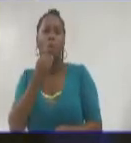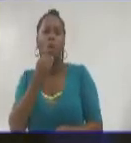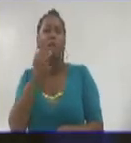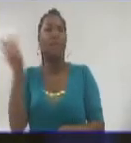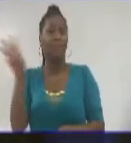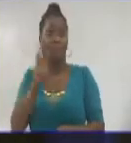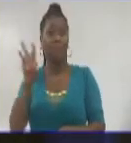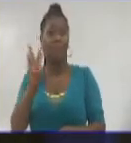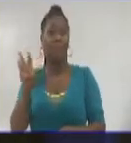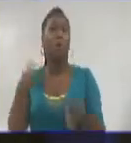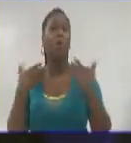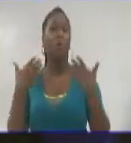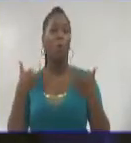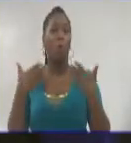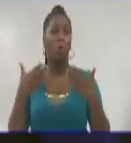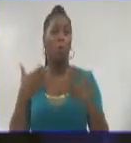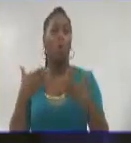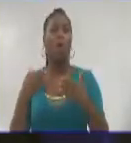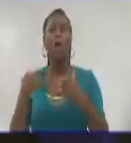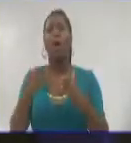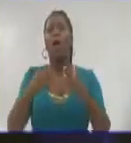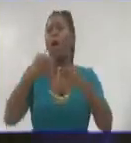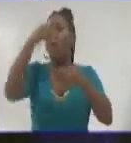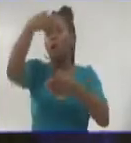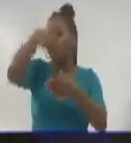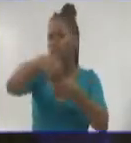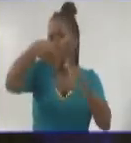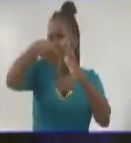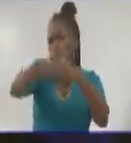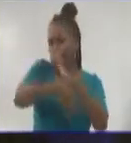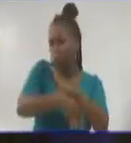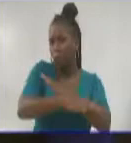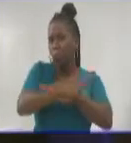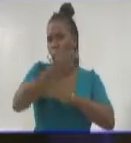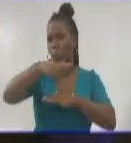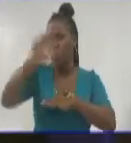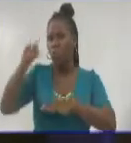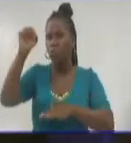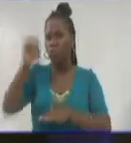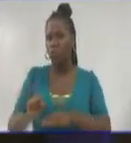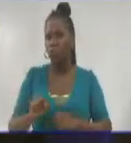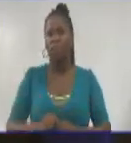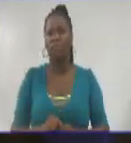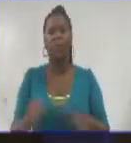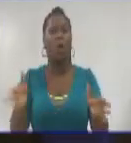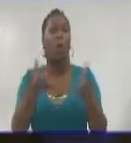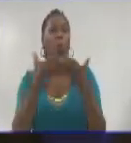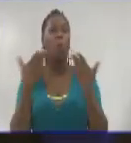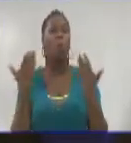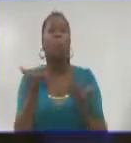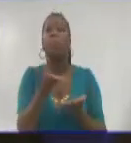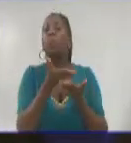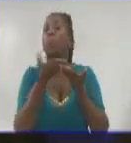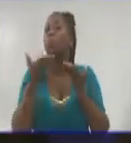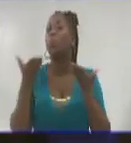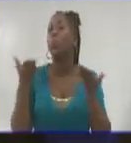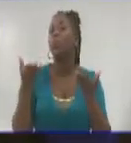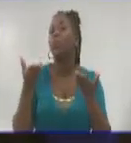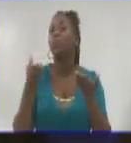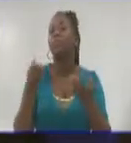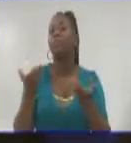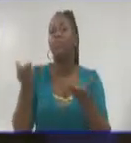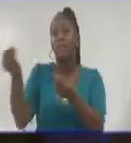33 grados Celsius en zonas del interior y de la franja costera sur. En cuanto a los vientos, habrá también muy poco cambio, es decir, respondiendo a